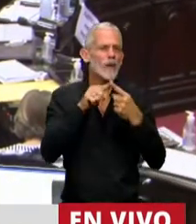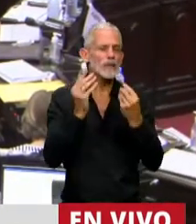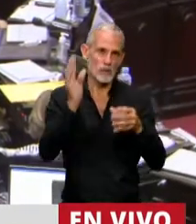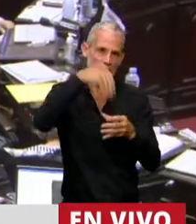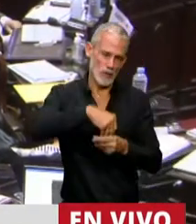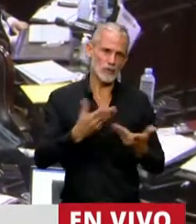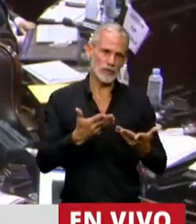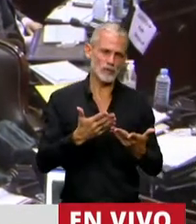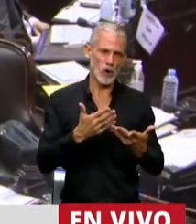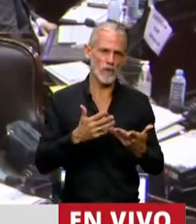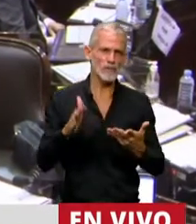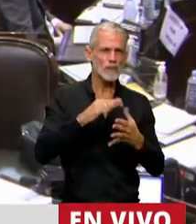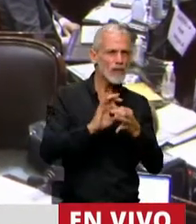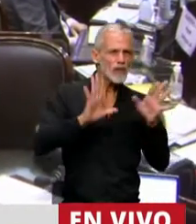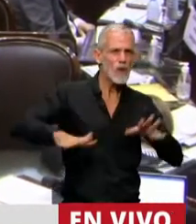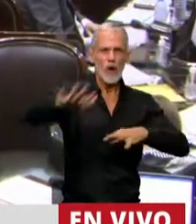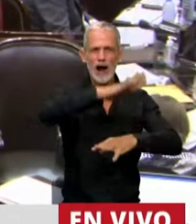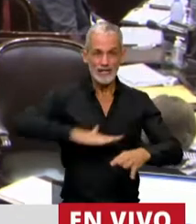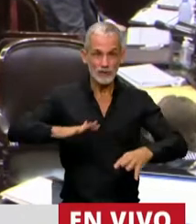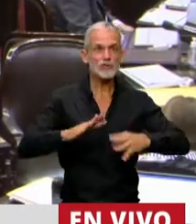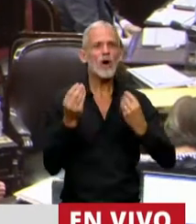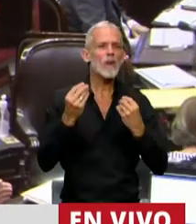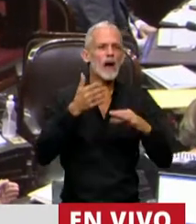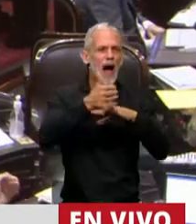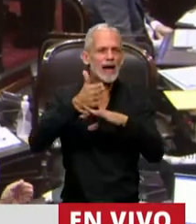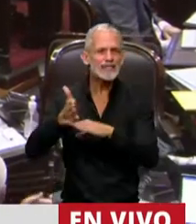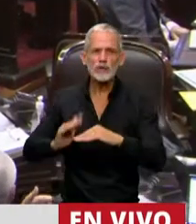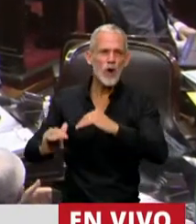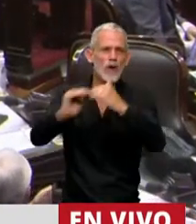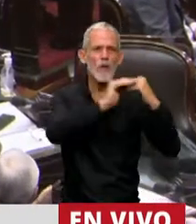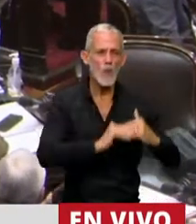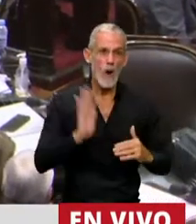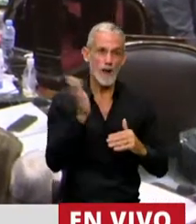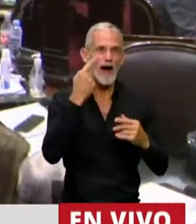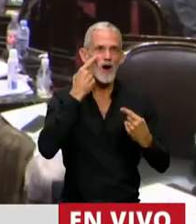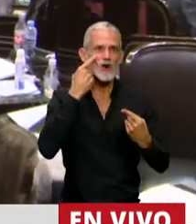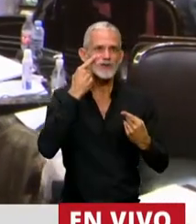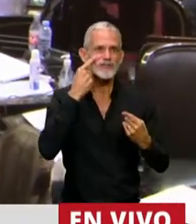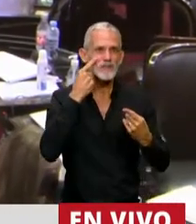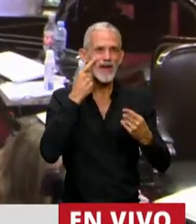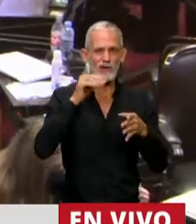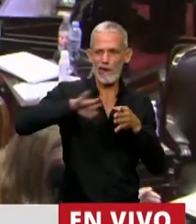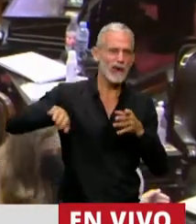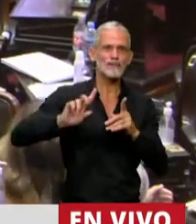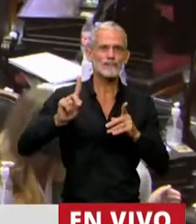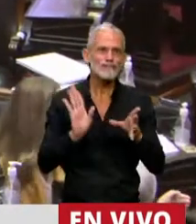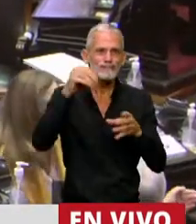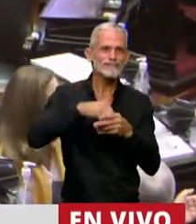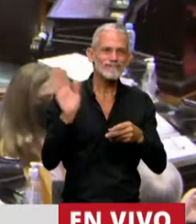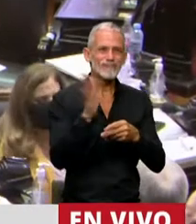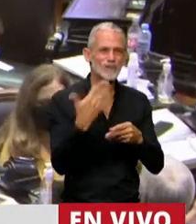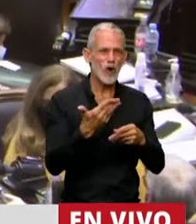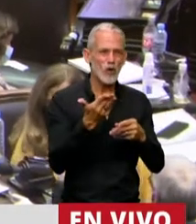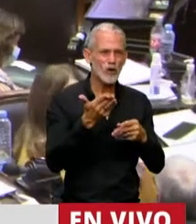para la democratización en el acceso al conocimiento, y para la incorporación de ese